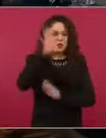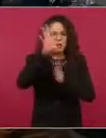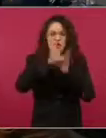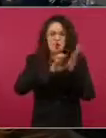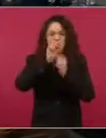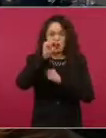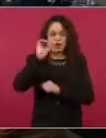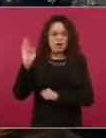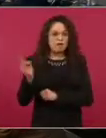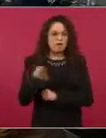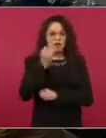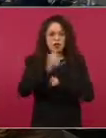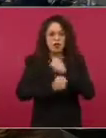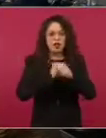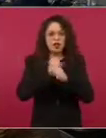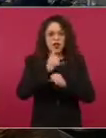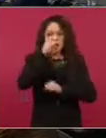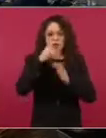la de 1824.